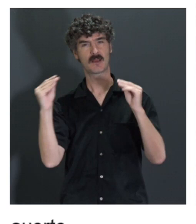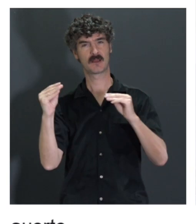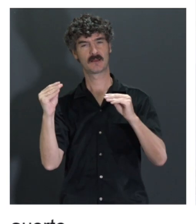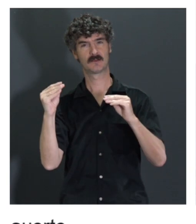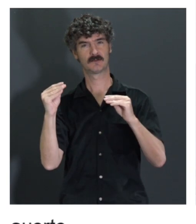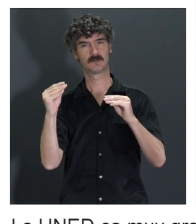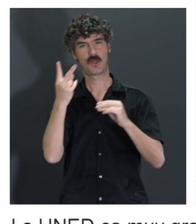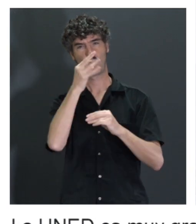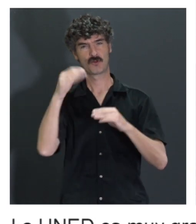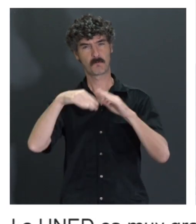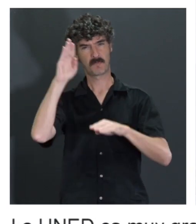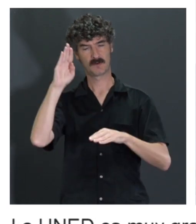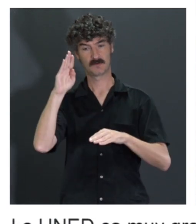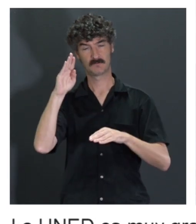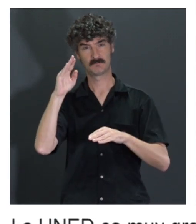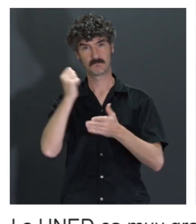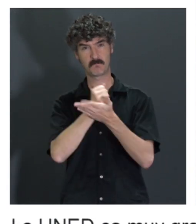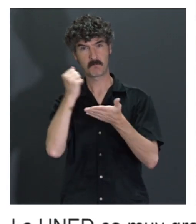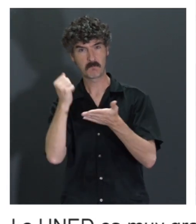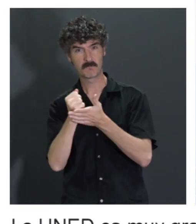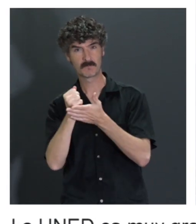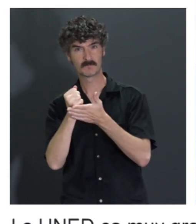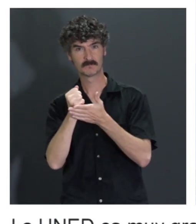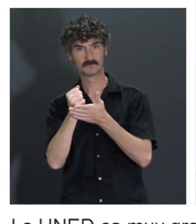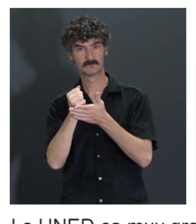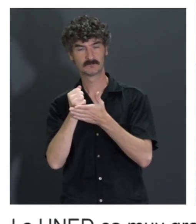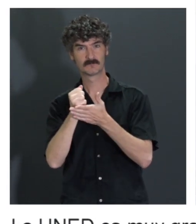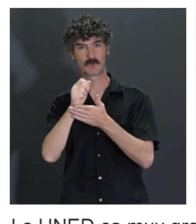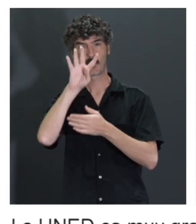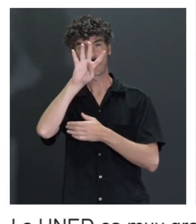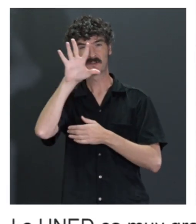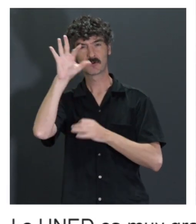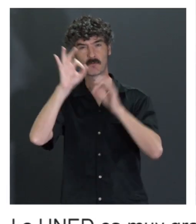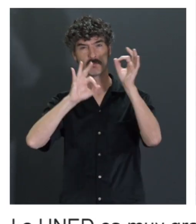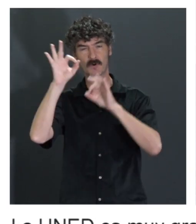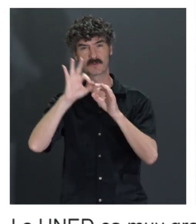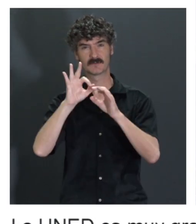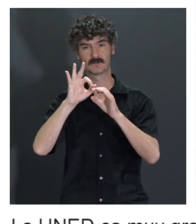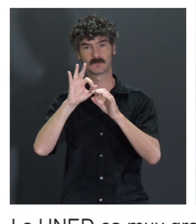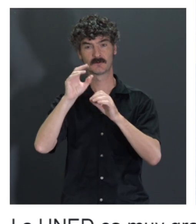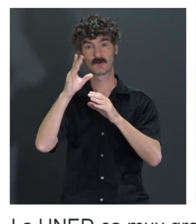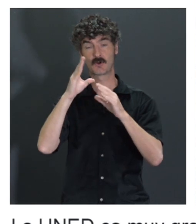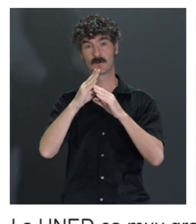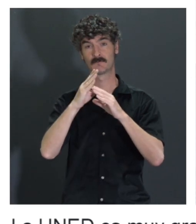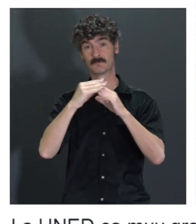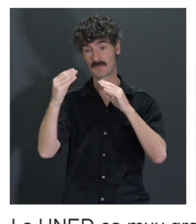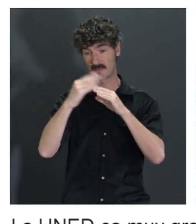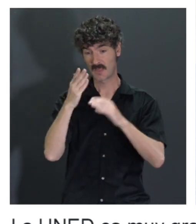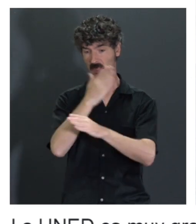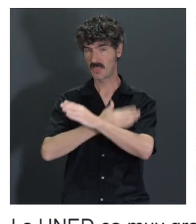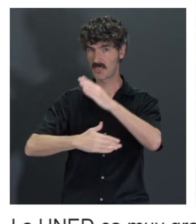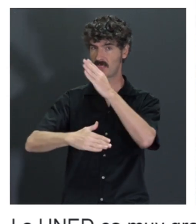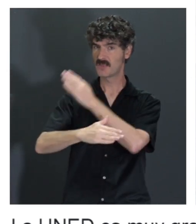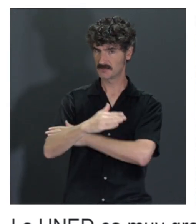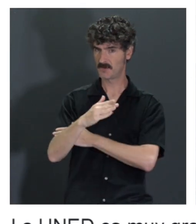Y fijaros que tenemos matriculados prácticamente la mitad, el 45% de los estudiantes universitarios con discapacidad